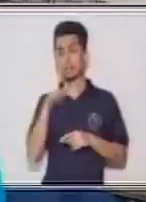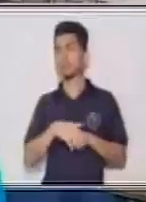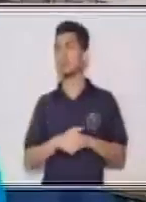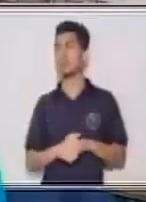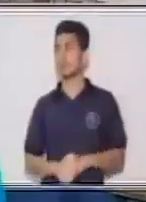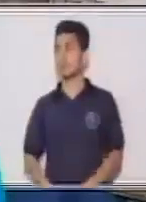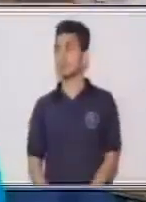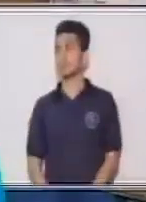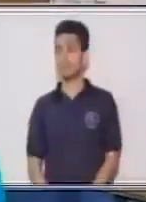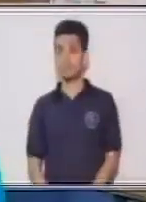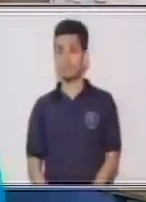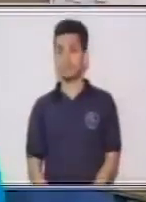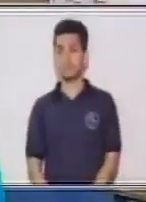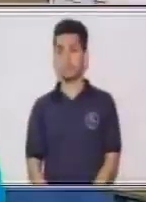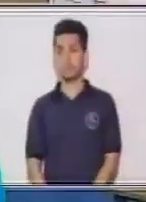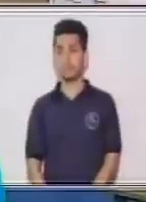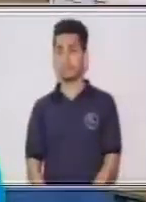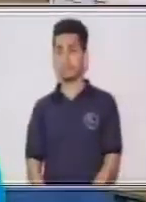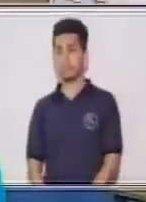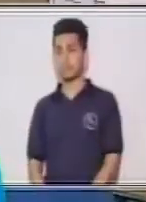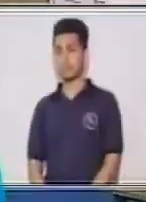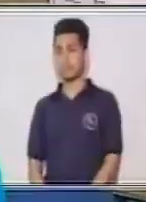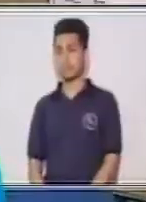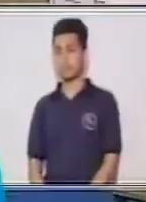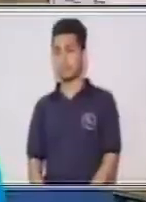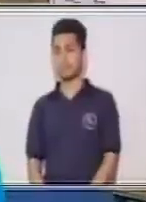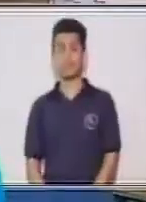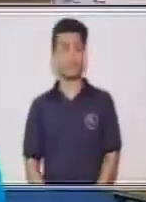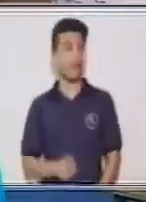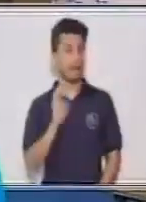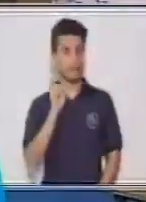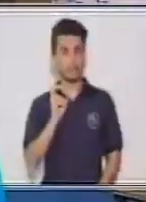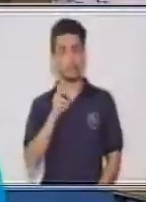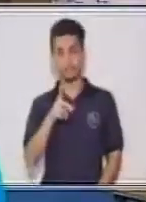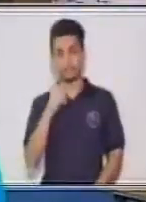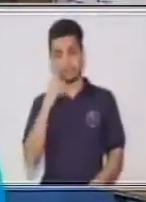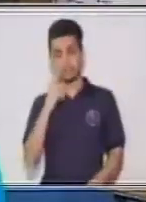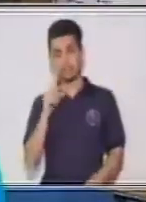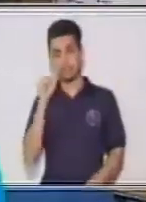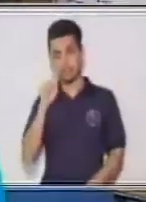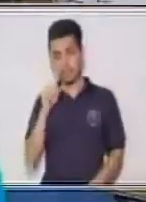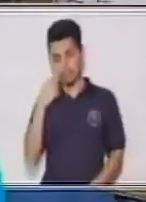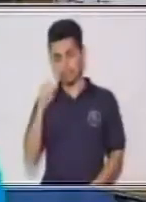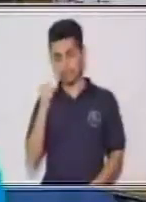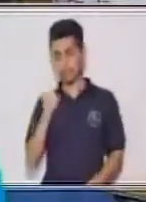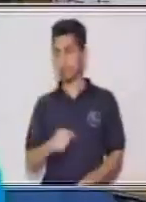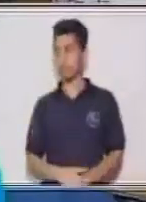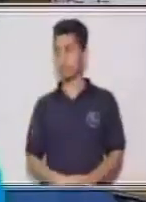primera sílaba. Y así es como lo puedes ir haciendo.